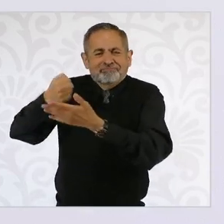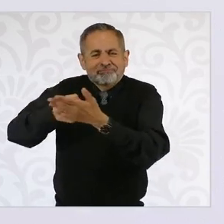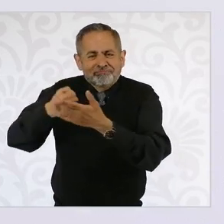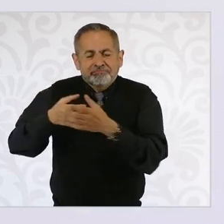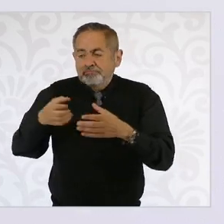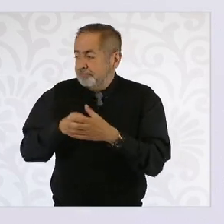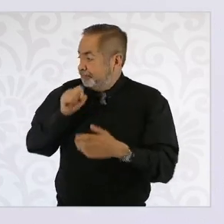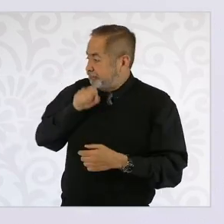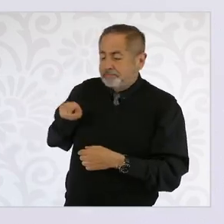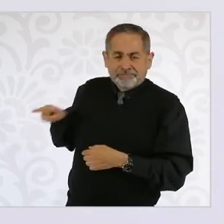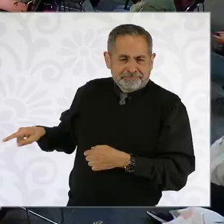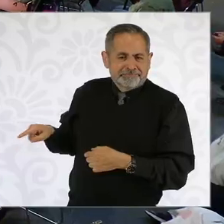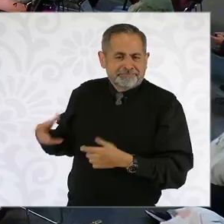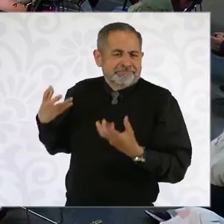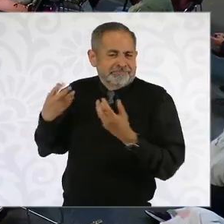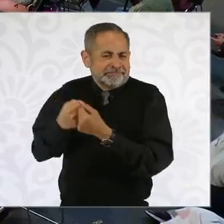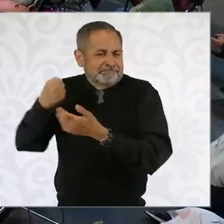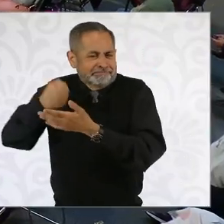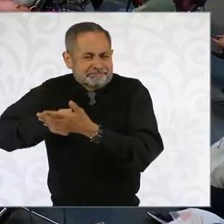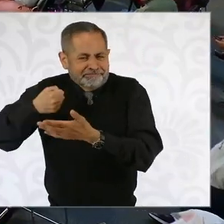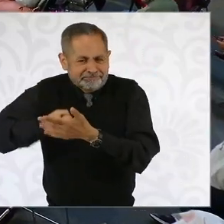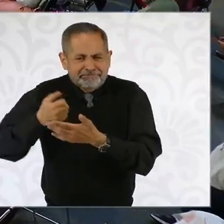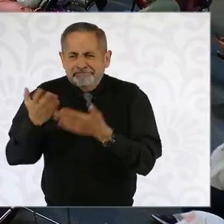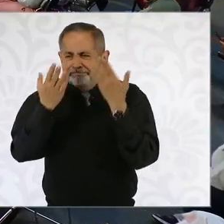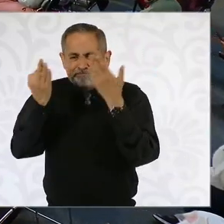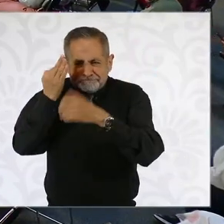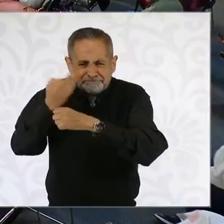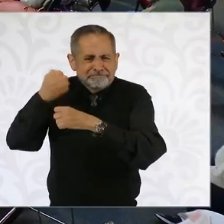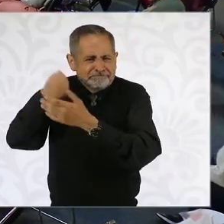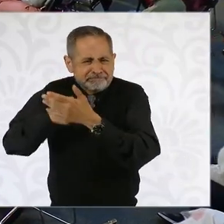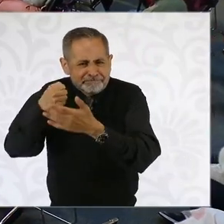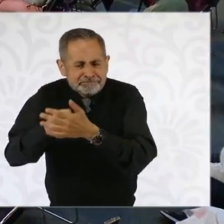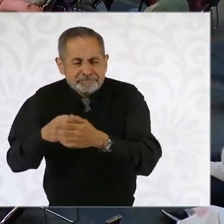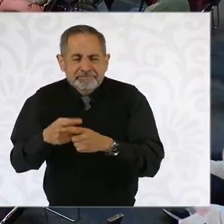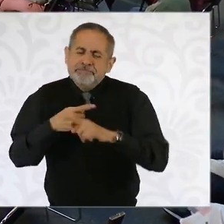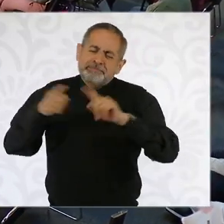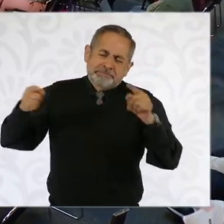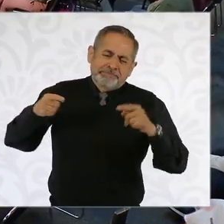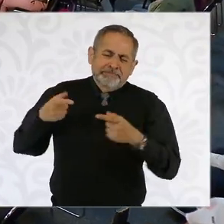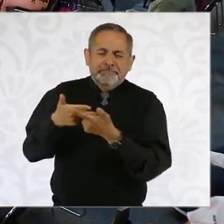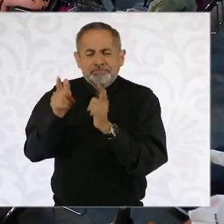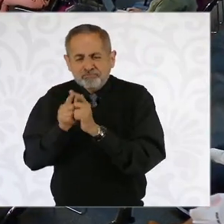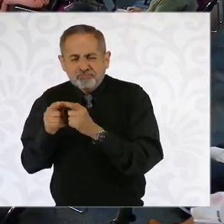también, Ariadna viene del movimiento estudiantil, aunque en otra generación.